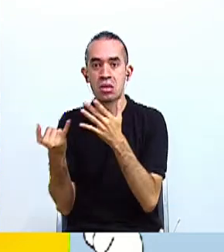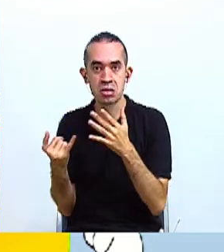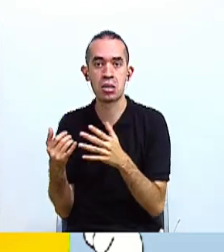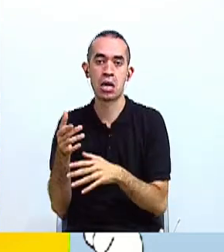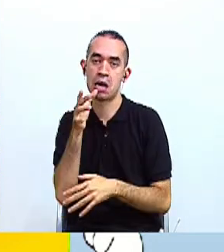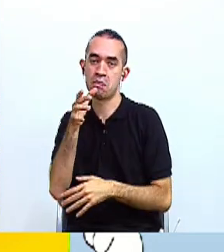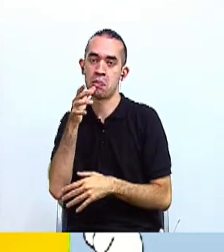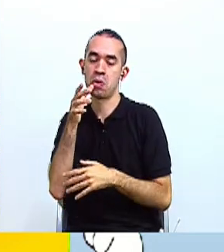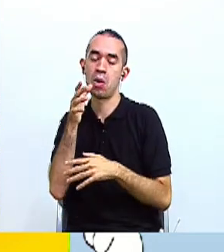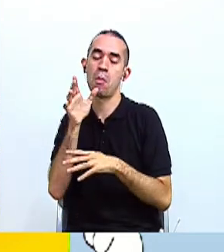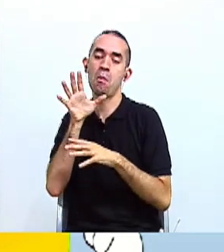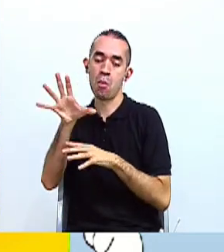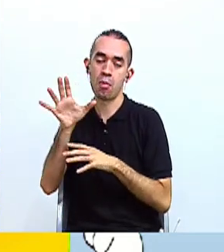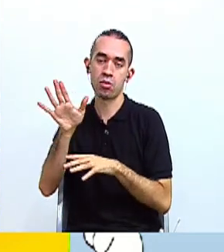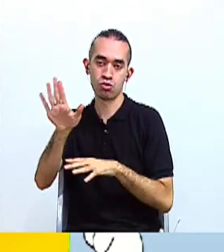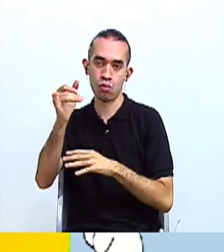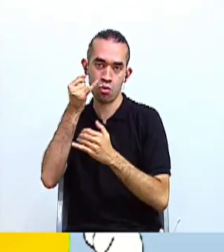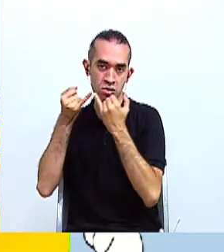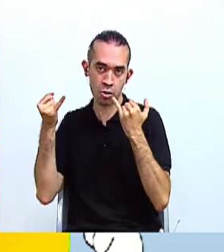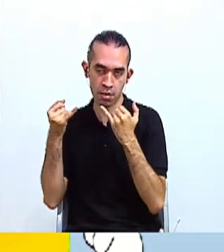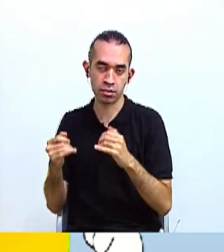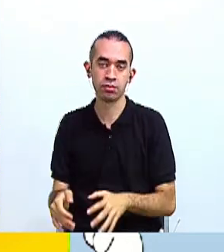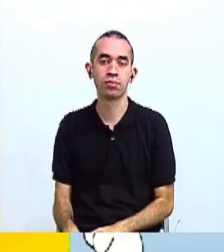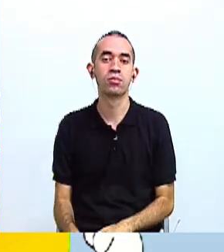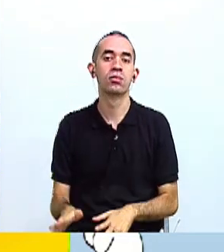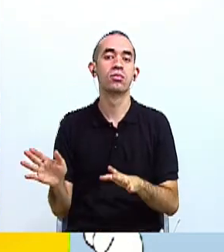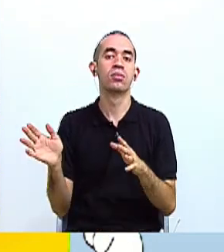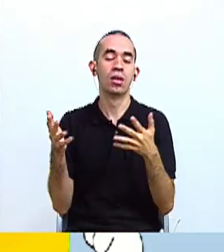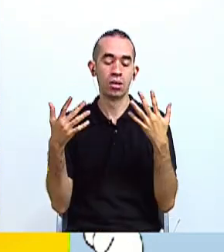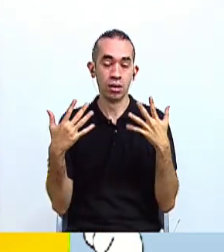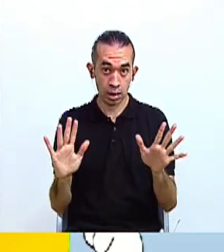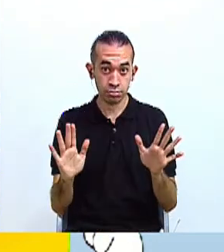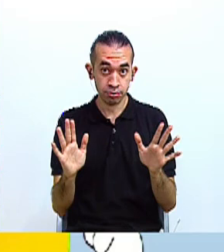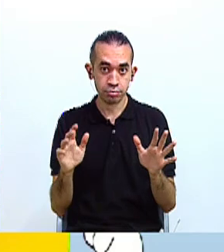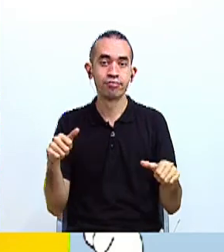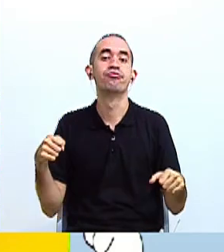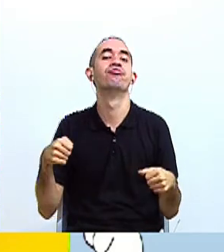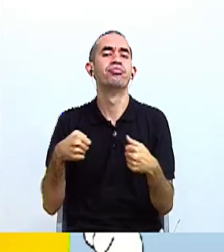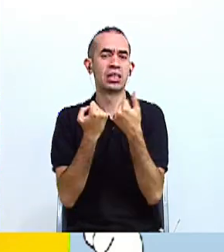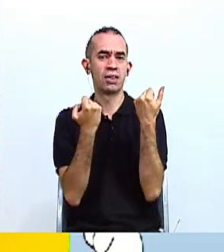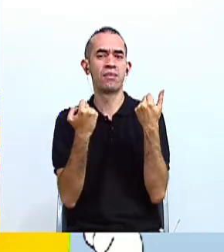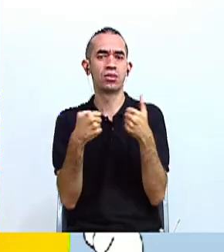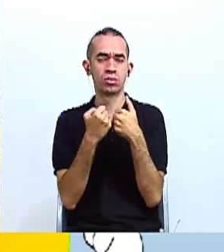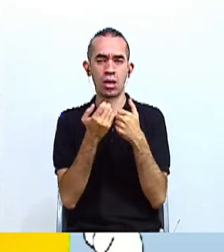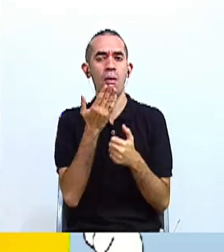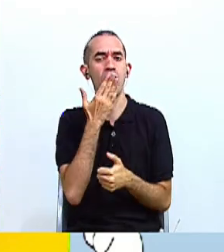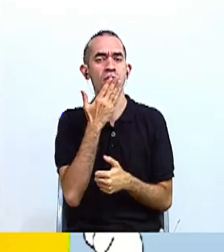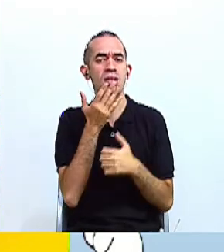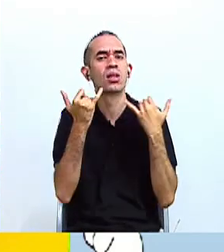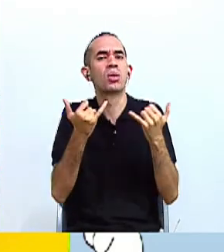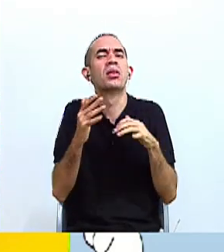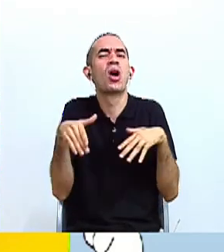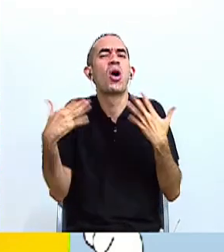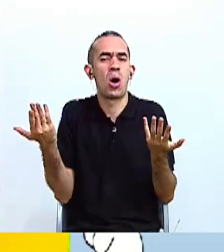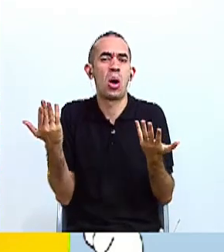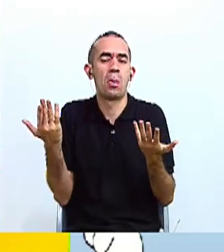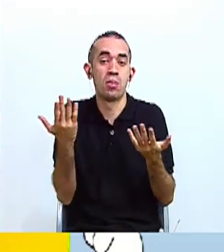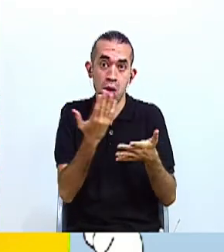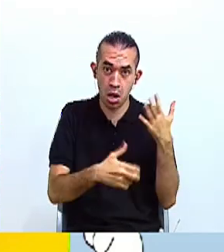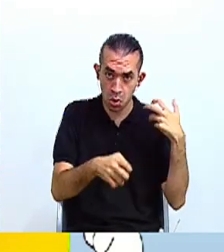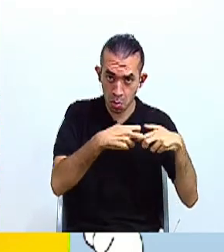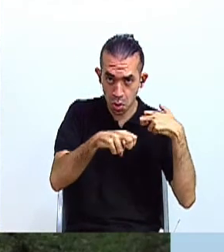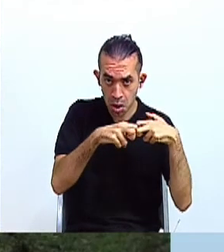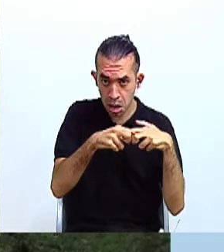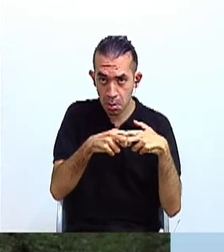veamos ahora algunos desafíos. Nos preguntamos, ¿cómo viven actualmente nuestros aborígenes? ¿Tendrán algunos problemas?